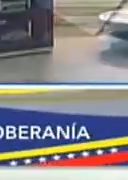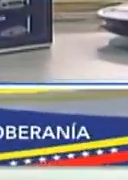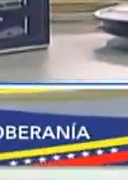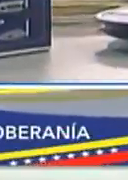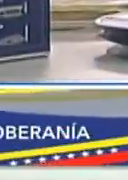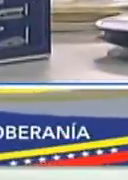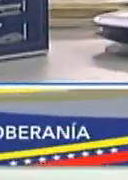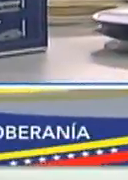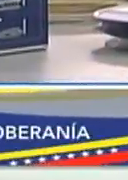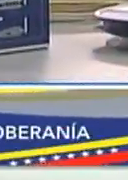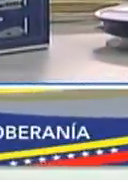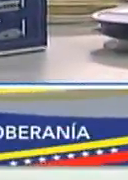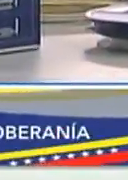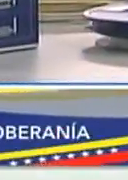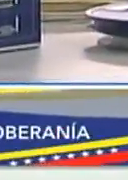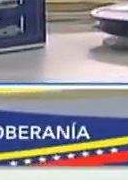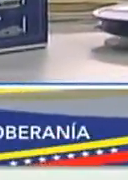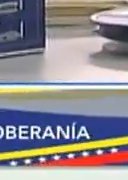arrancanditos,